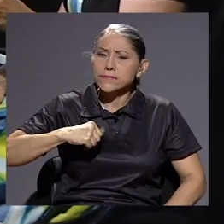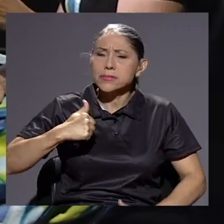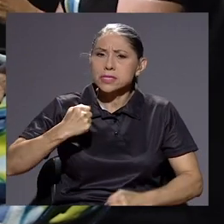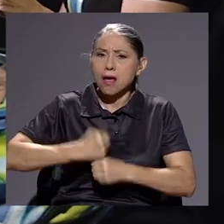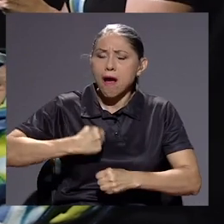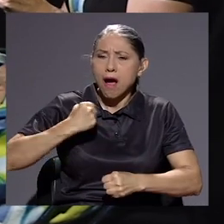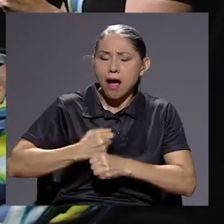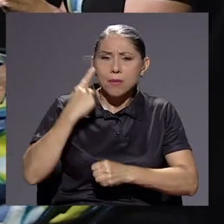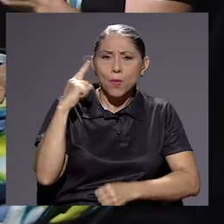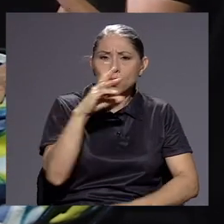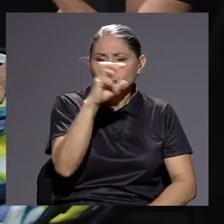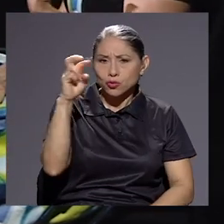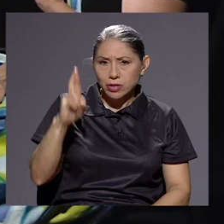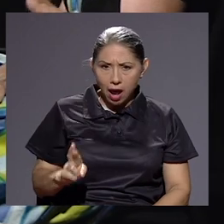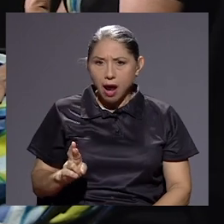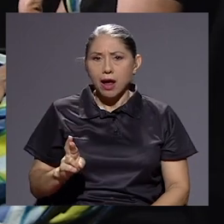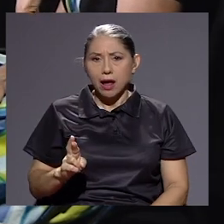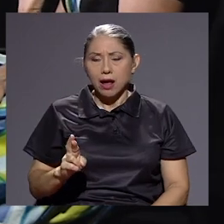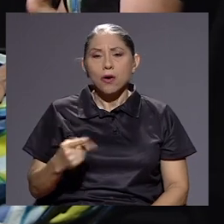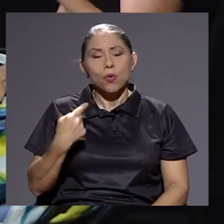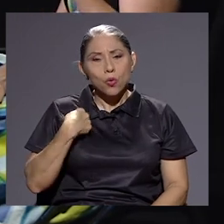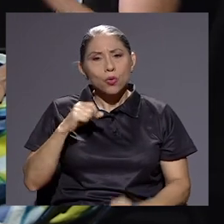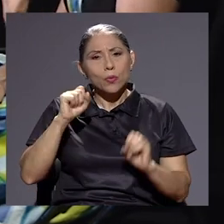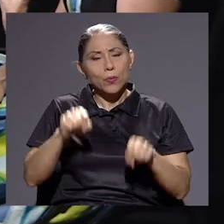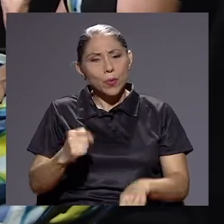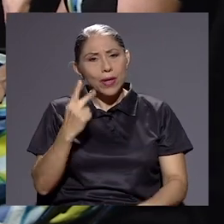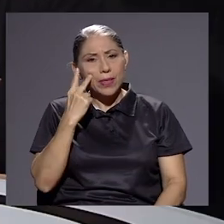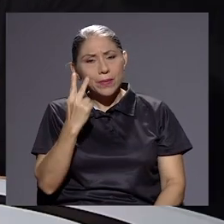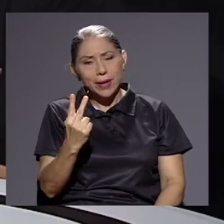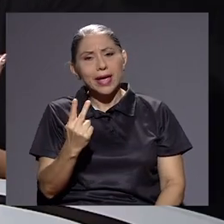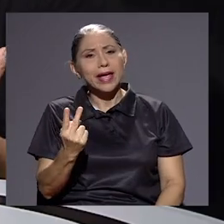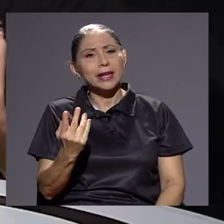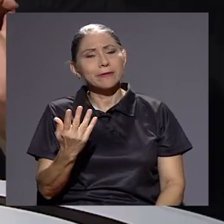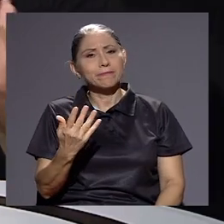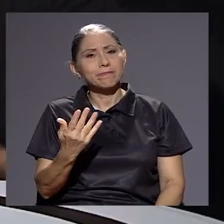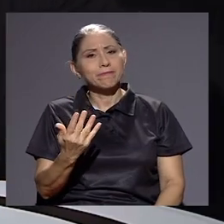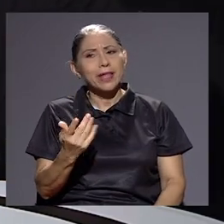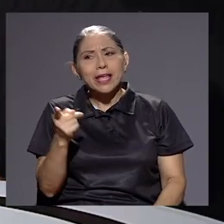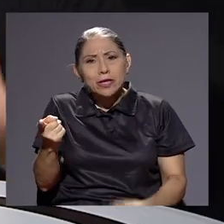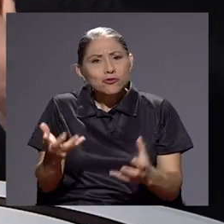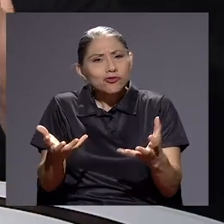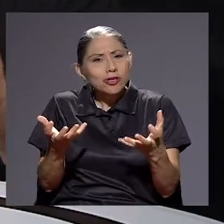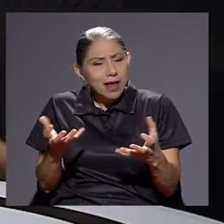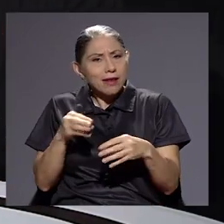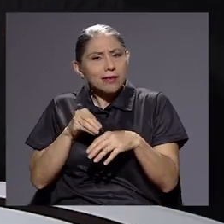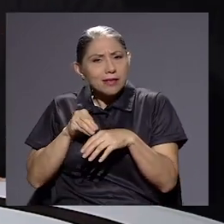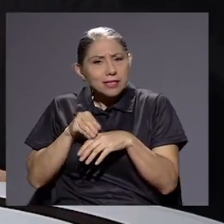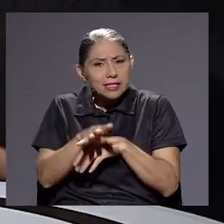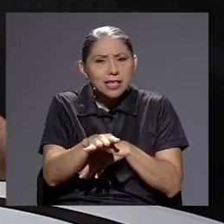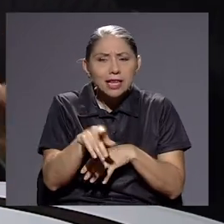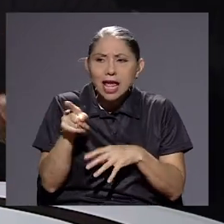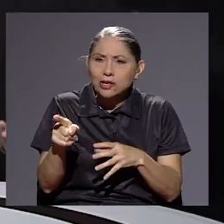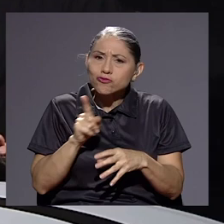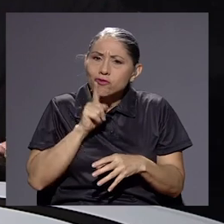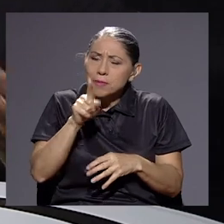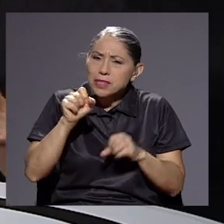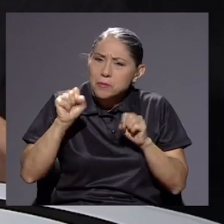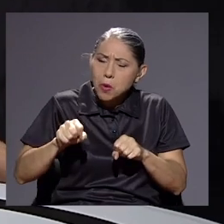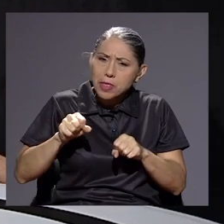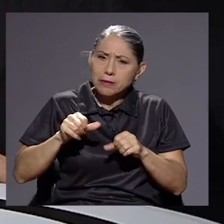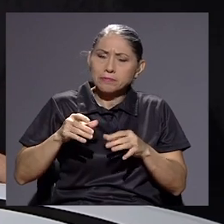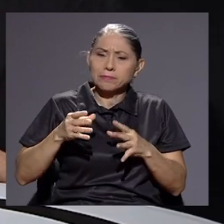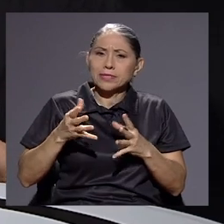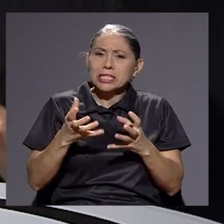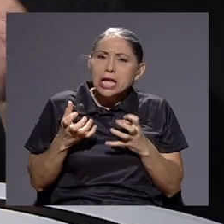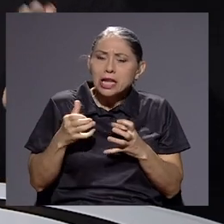Costa Rica puesta. Y uno puede ver ese, ¿verdad?, ese querer incidir, ese realmente desde donde puede y